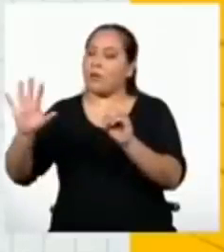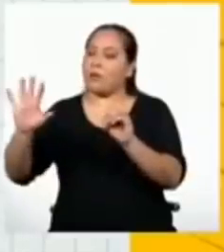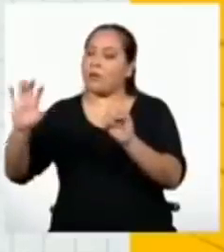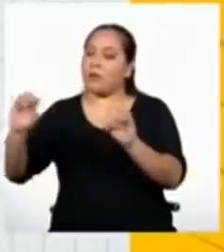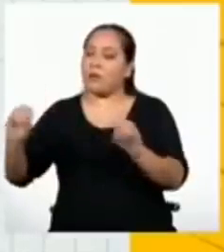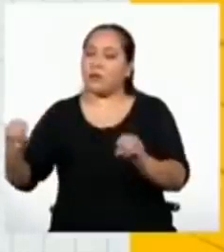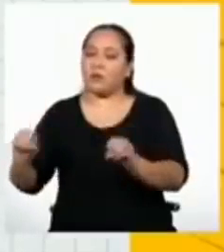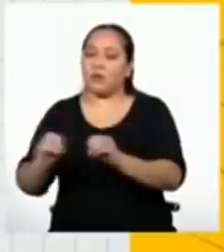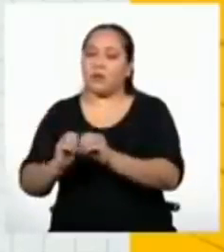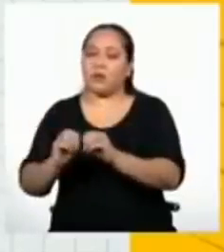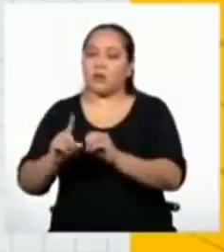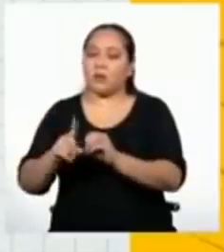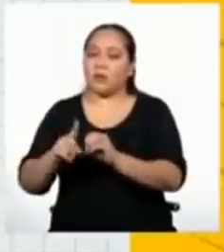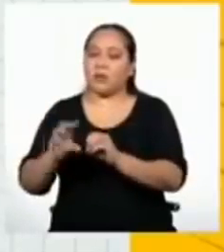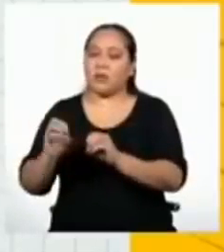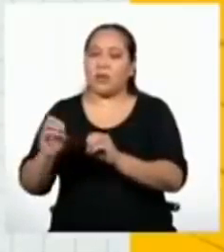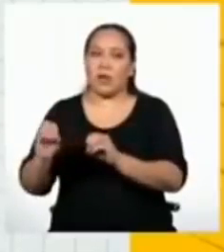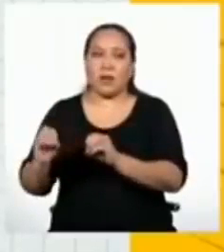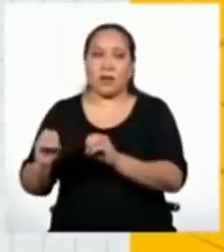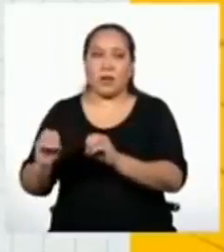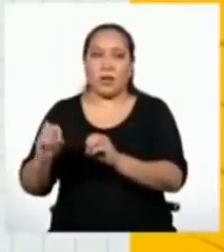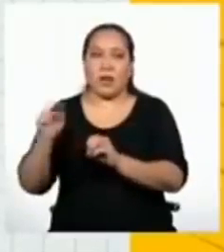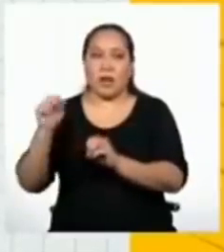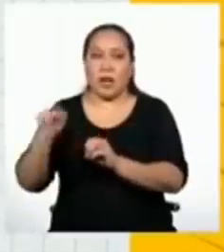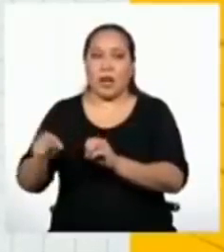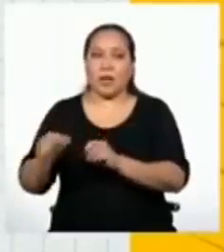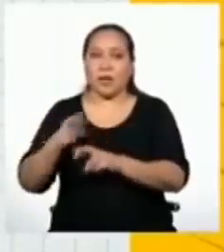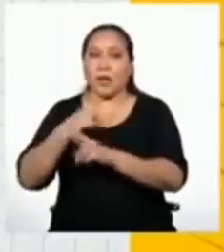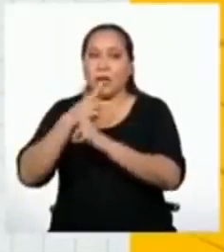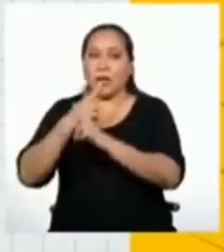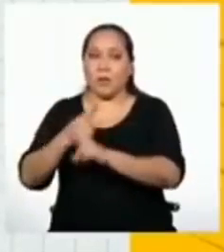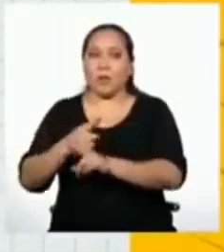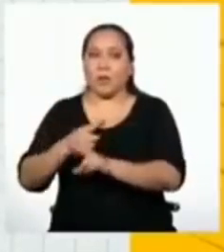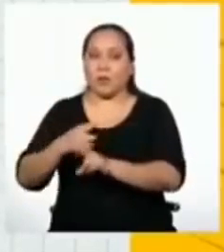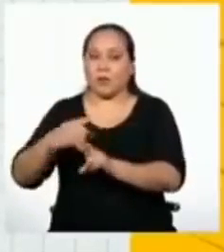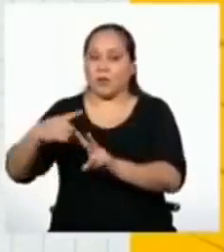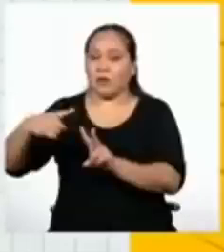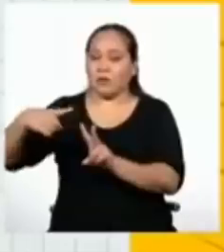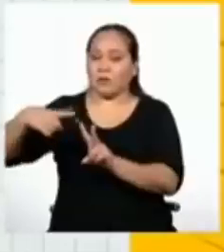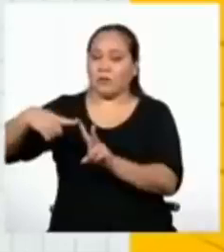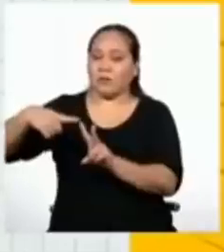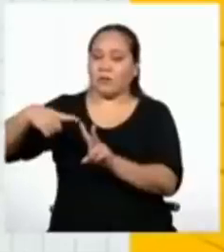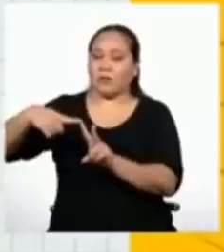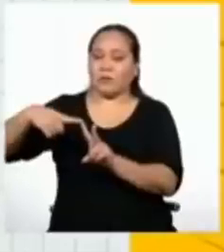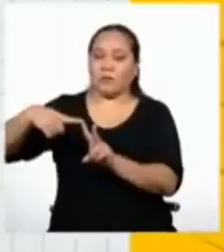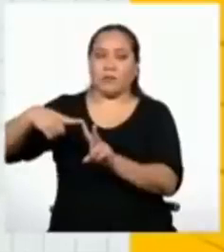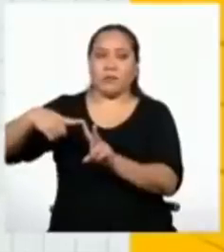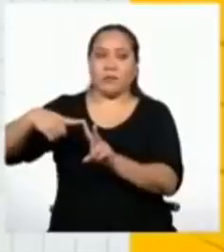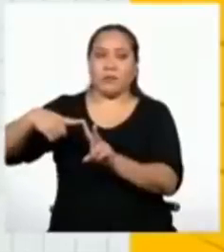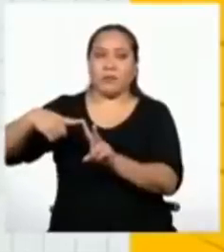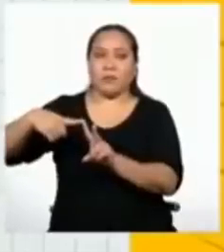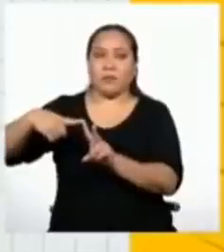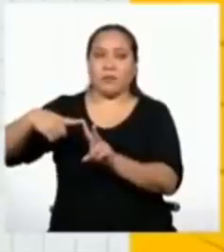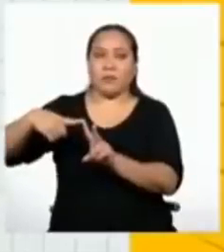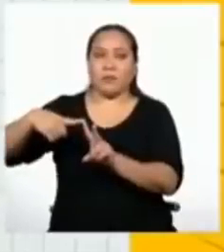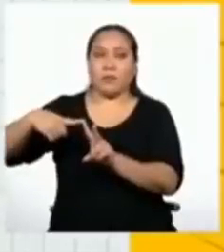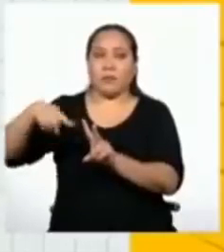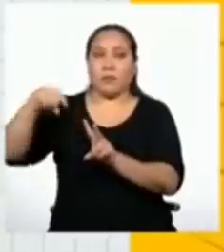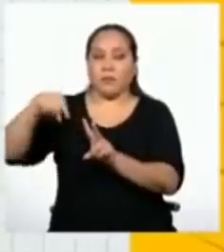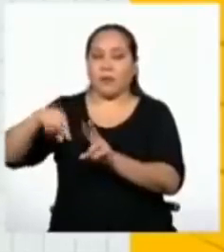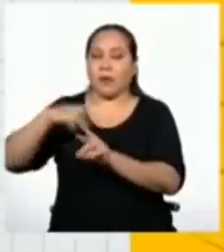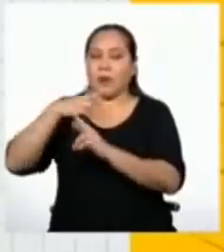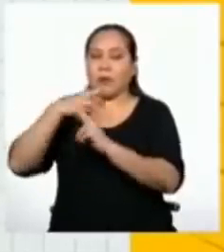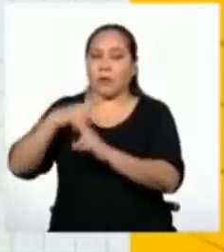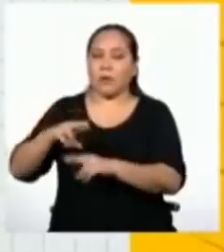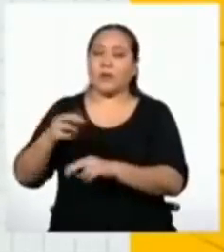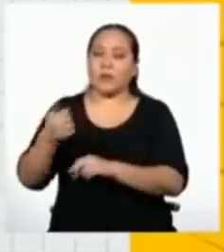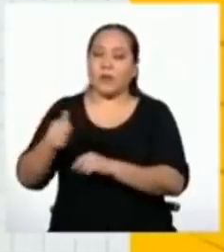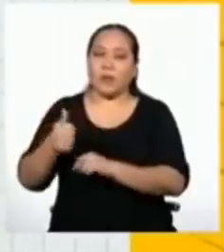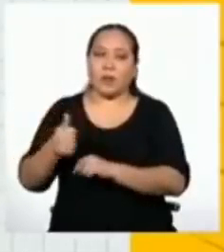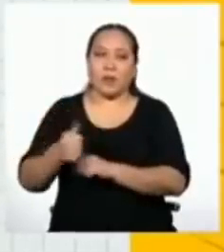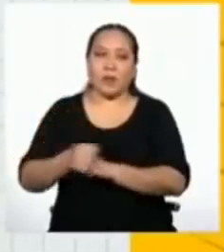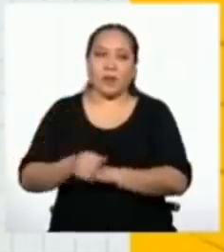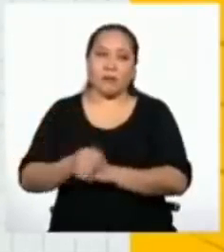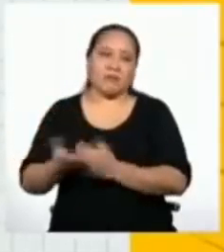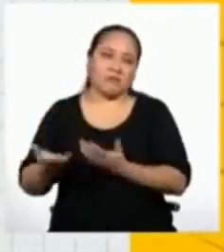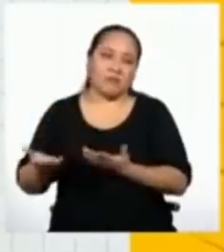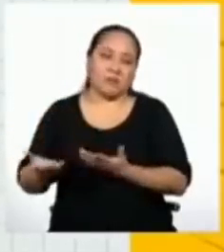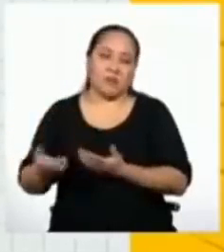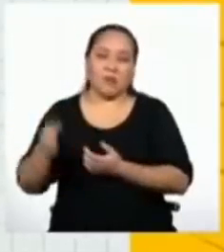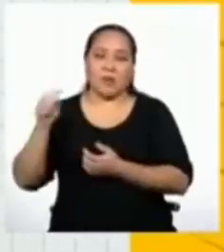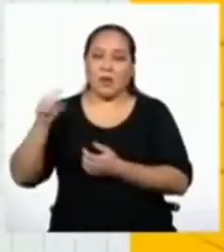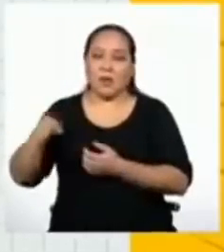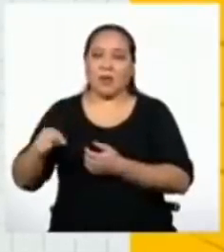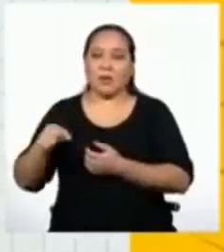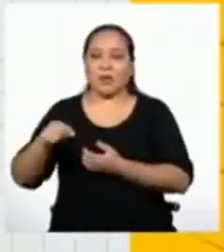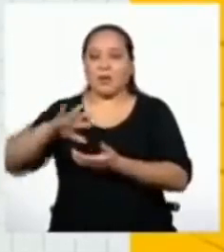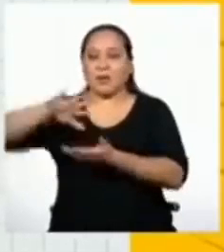obtenemos cien. A este resultado le sacamos la raíz cuadrada. Entonces, el resultado final es diez, el cual